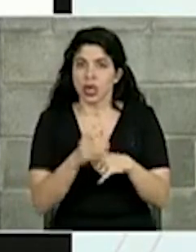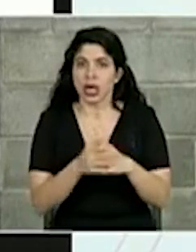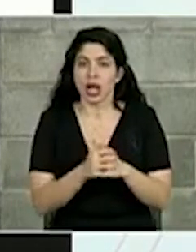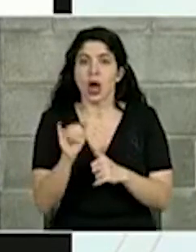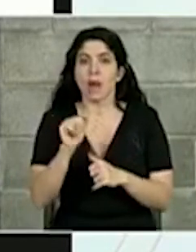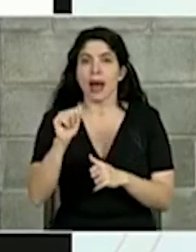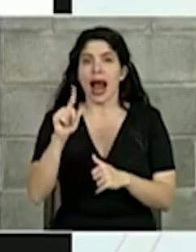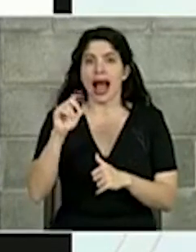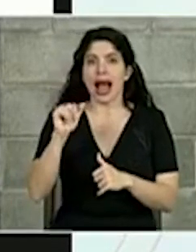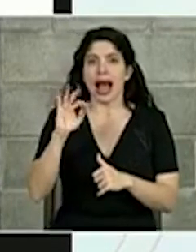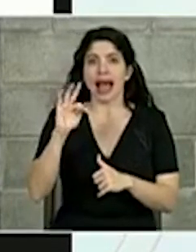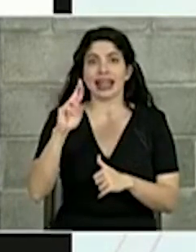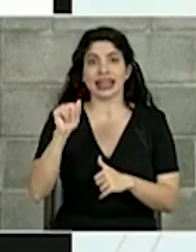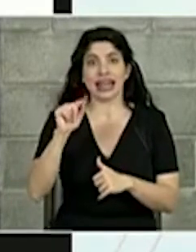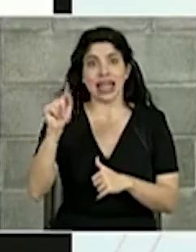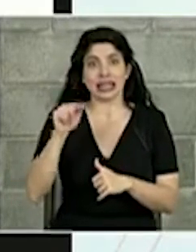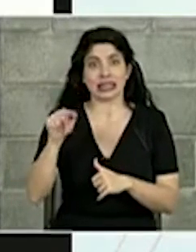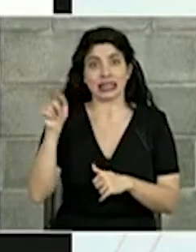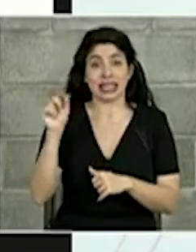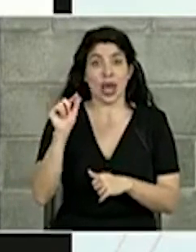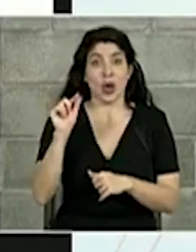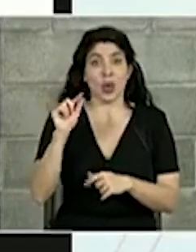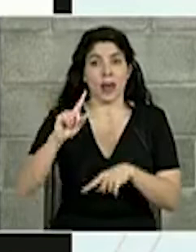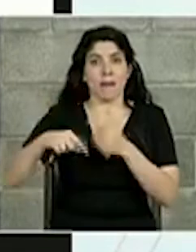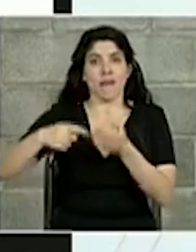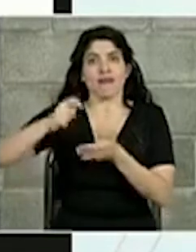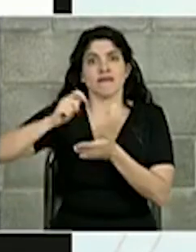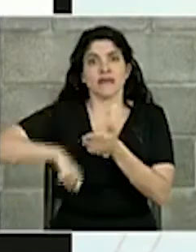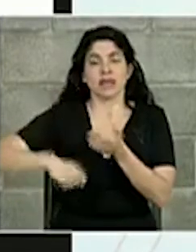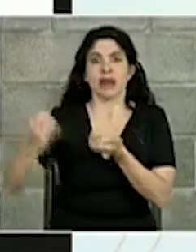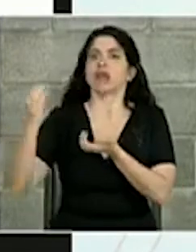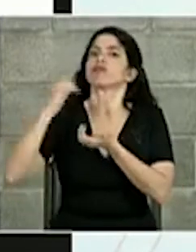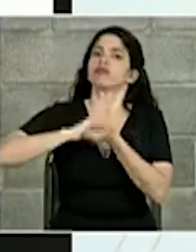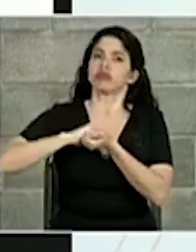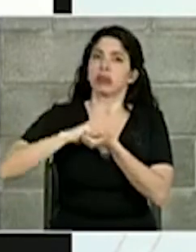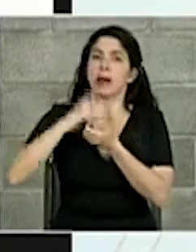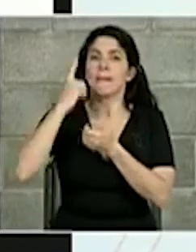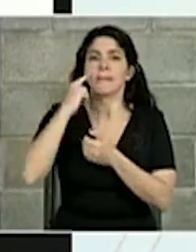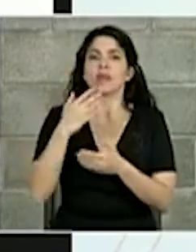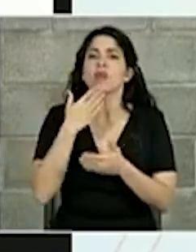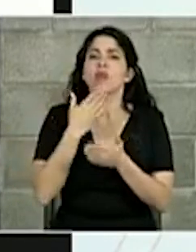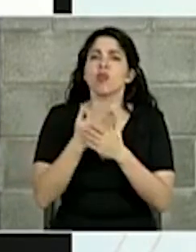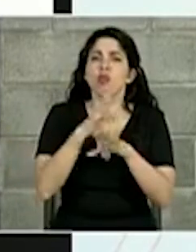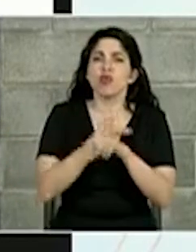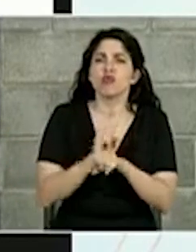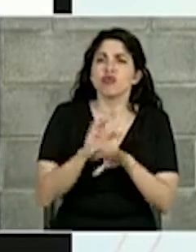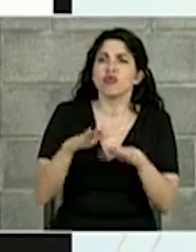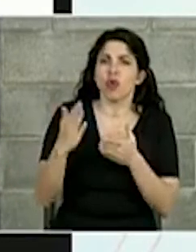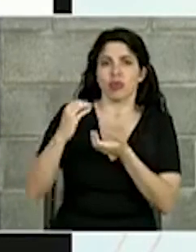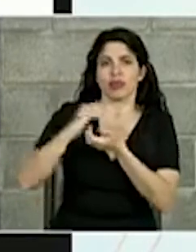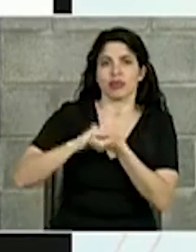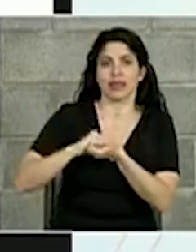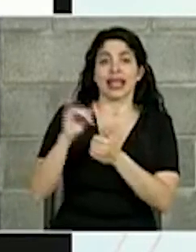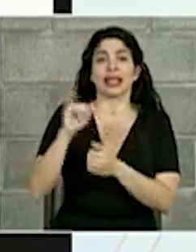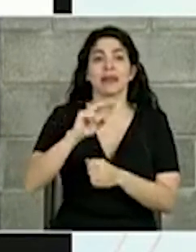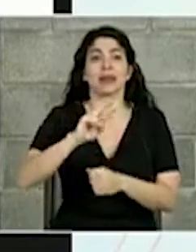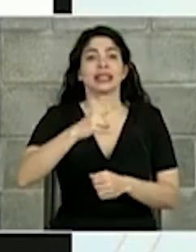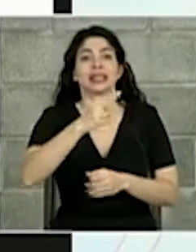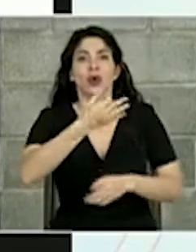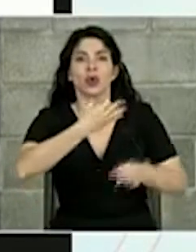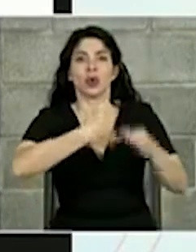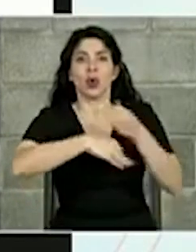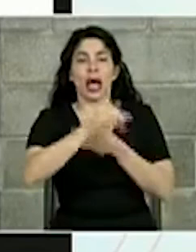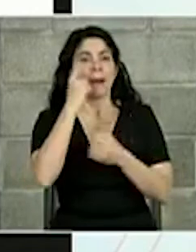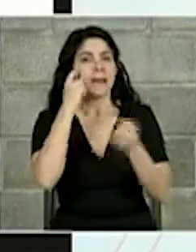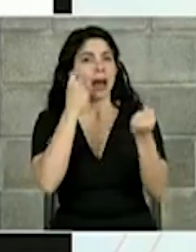Alcatraz, con el cual estamos a punto de firmar un convenio de hermanamiento para mejores prácticas, y con aliados como el segundo canje por